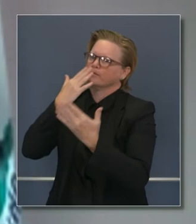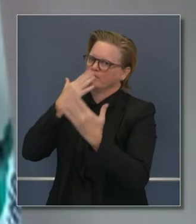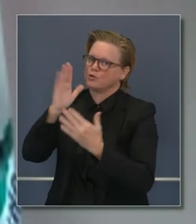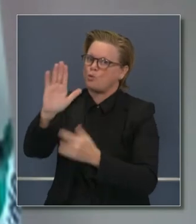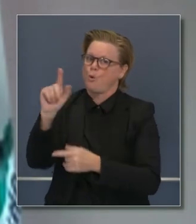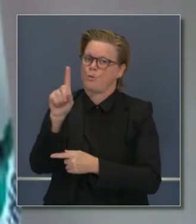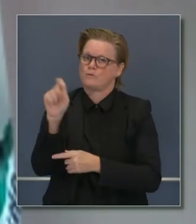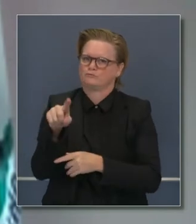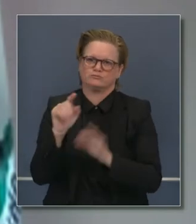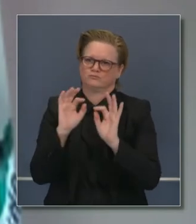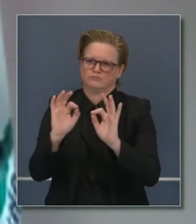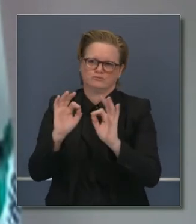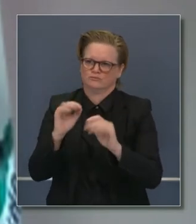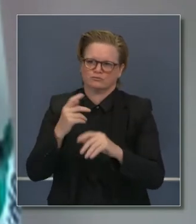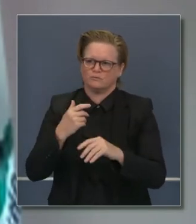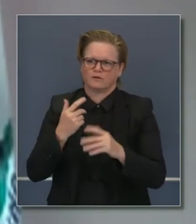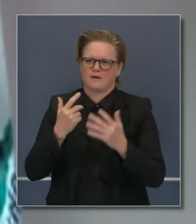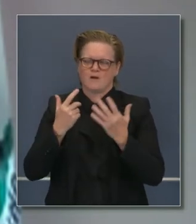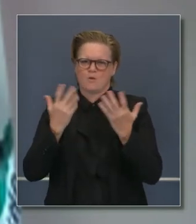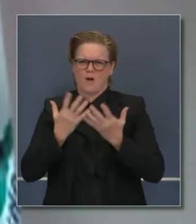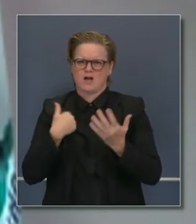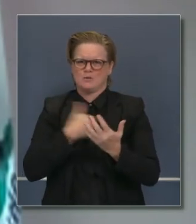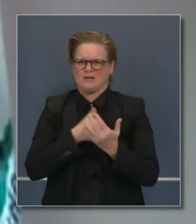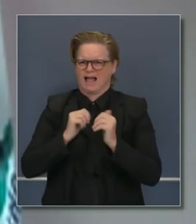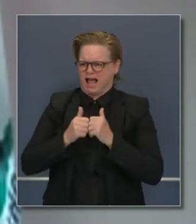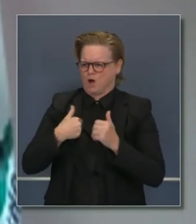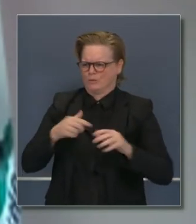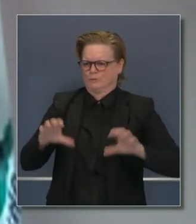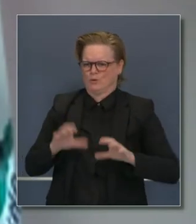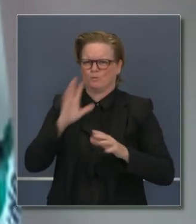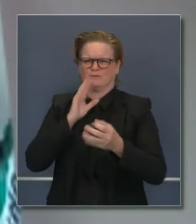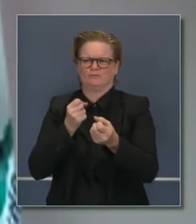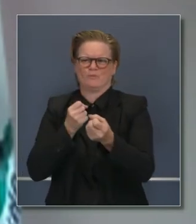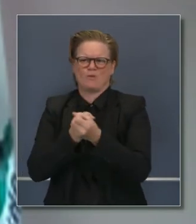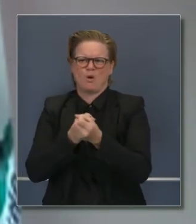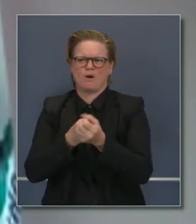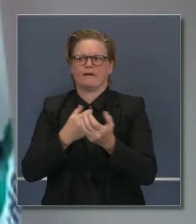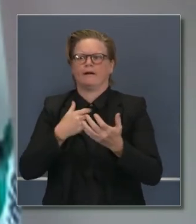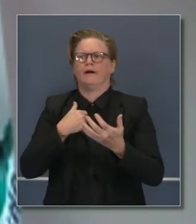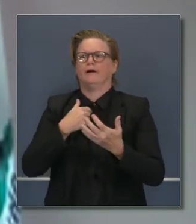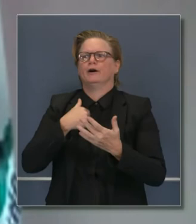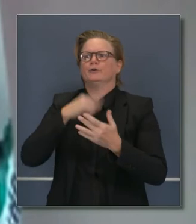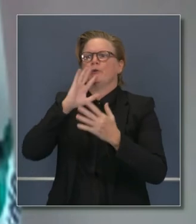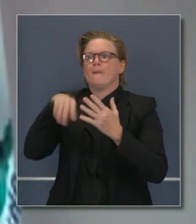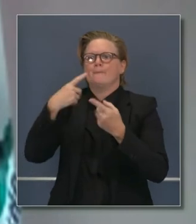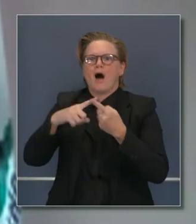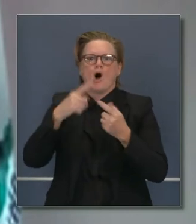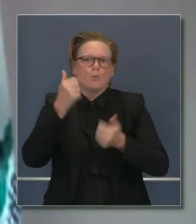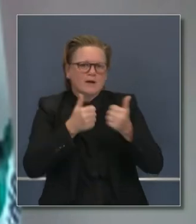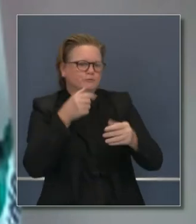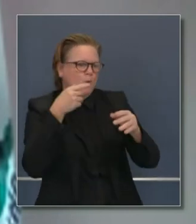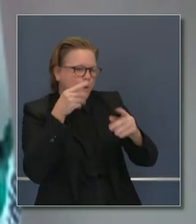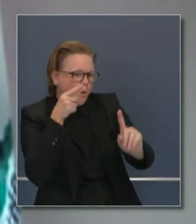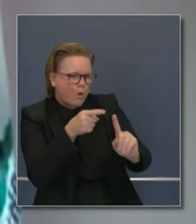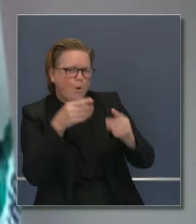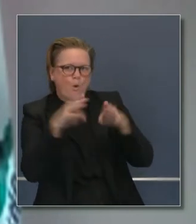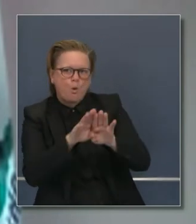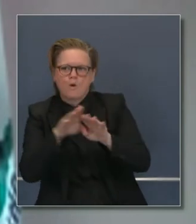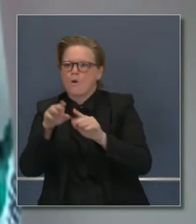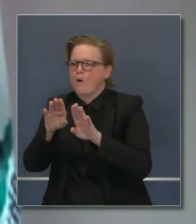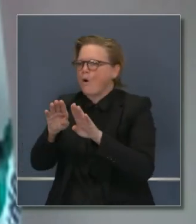estamos haciendo hoy. En lugar de acceder a cada sector